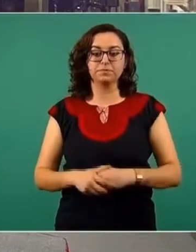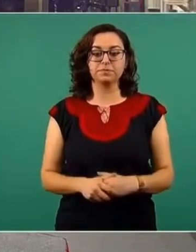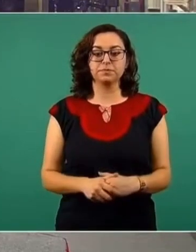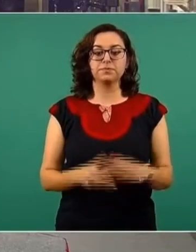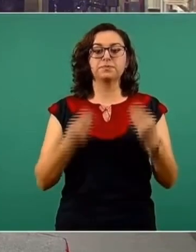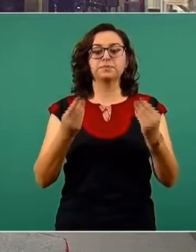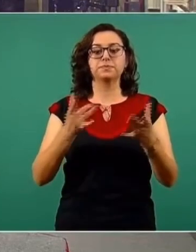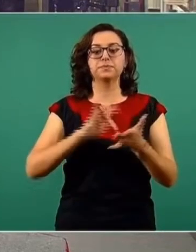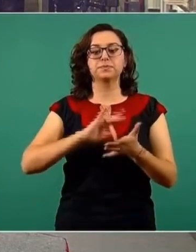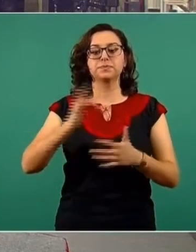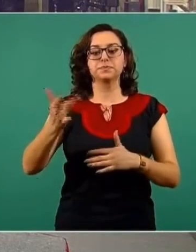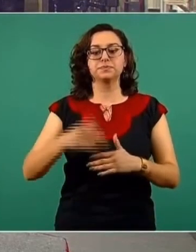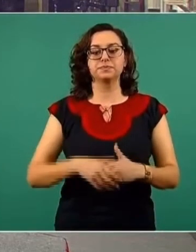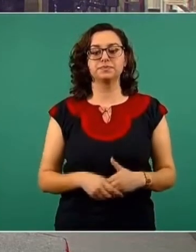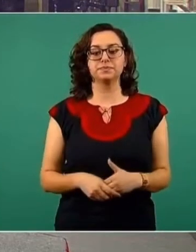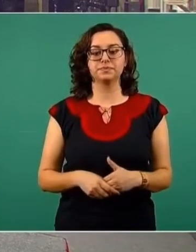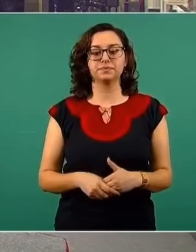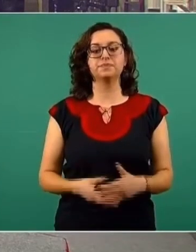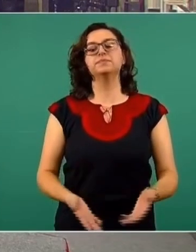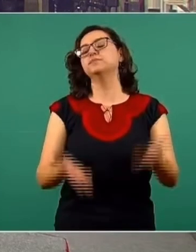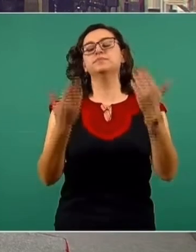Muchas gracias, Oscar. Janet Galindo.